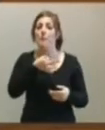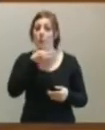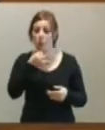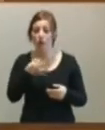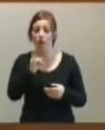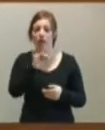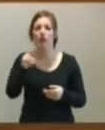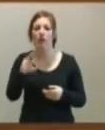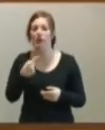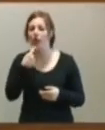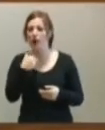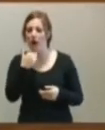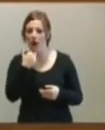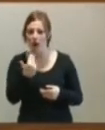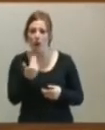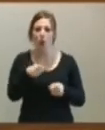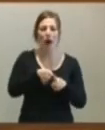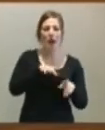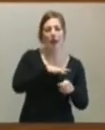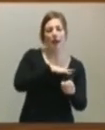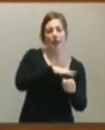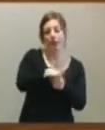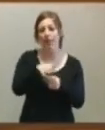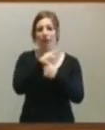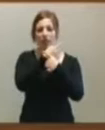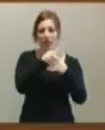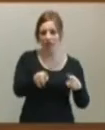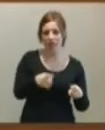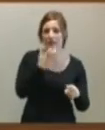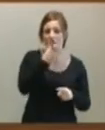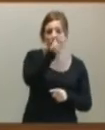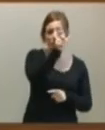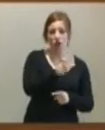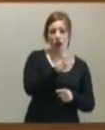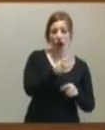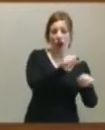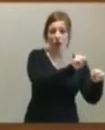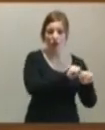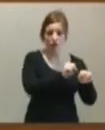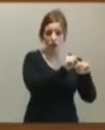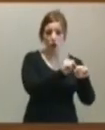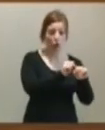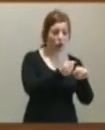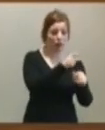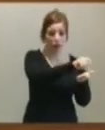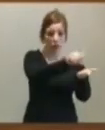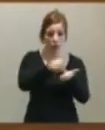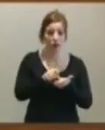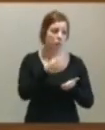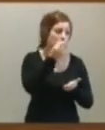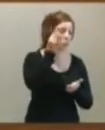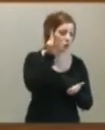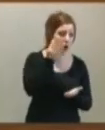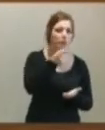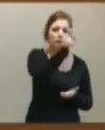La diferencia es que cada uno tiene un campo de actuación distinto. Y si el defensor del pueblo, en este caso defensora del pueblo, persona que ustedes conocen